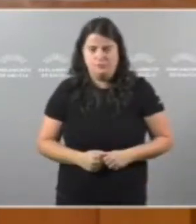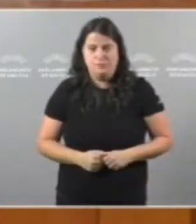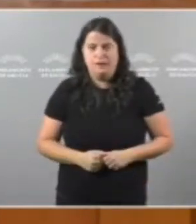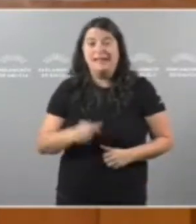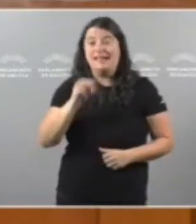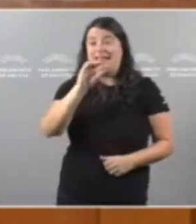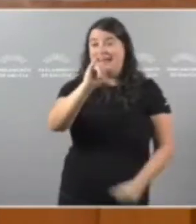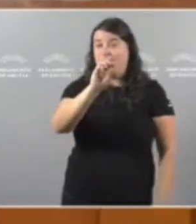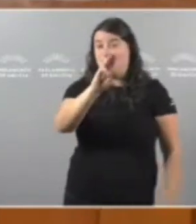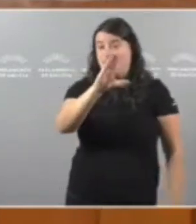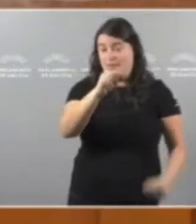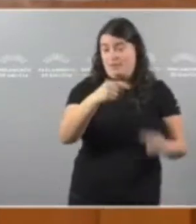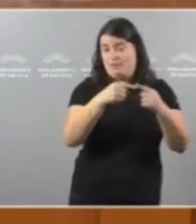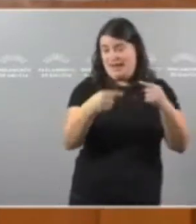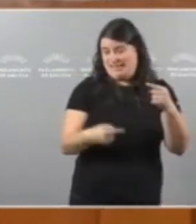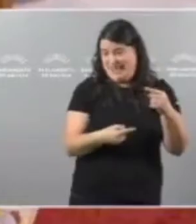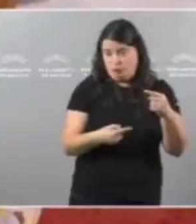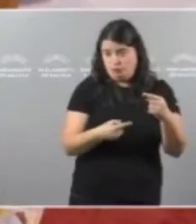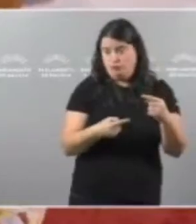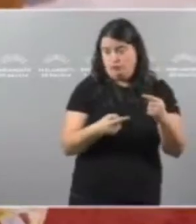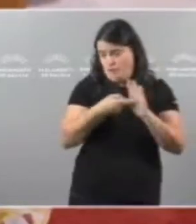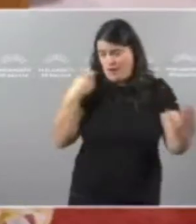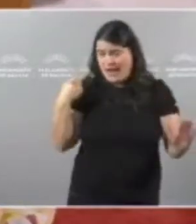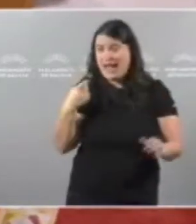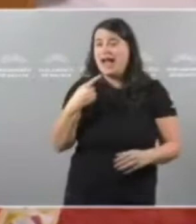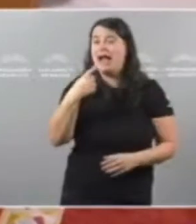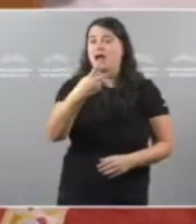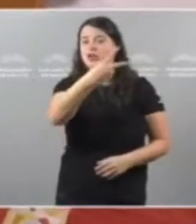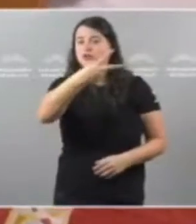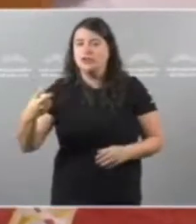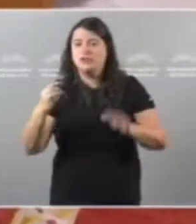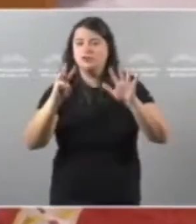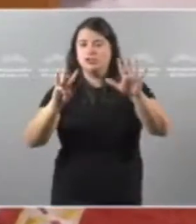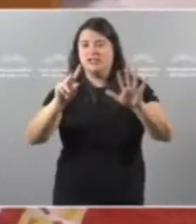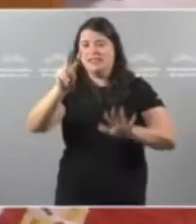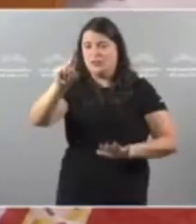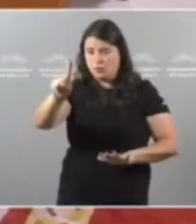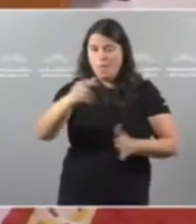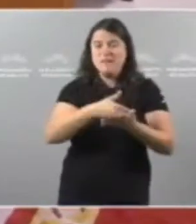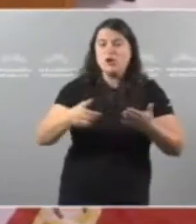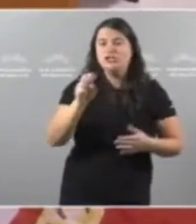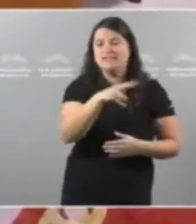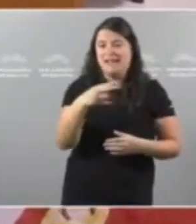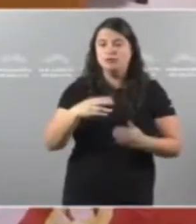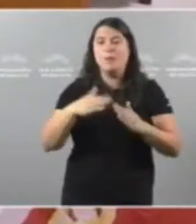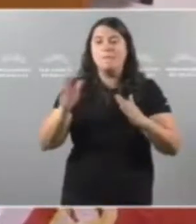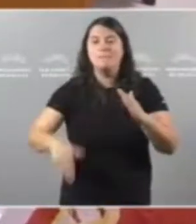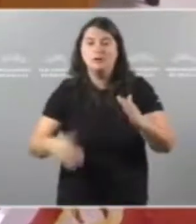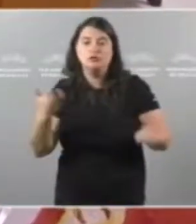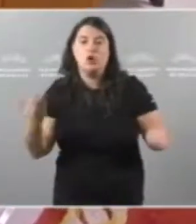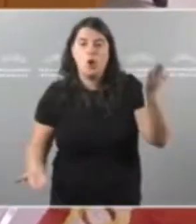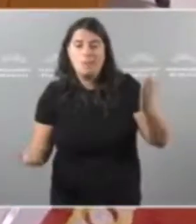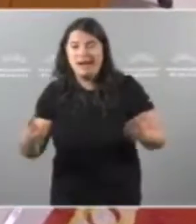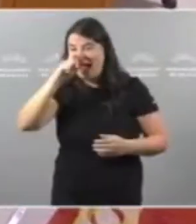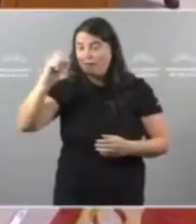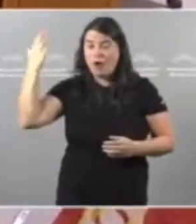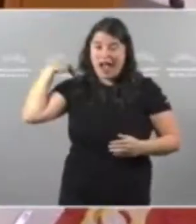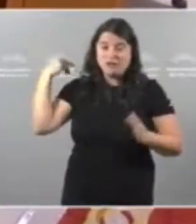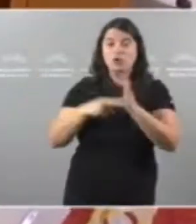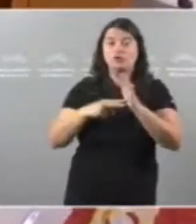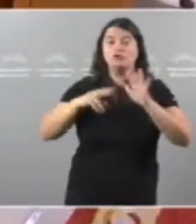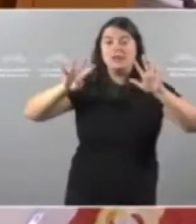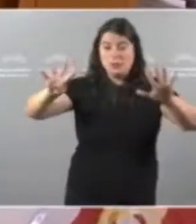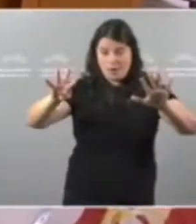o IPC A educación pública contará con 281 millóns de euros menos que en 2009 E